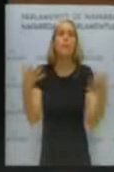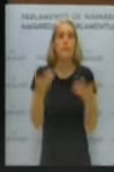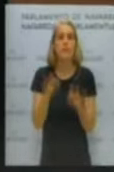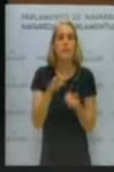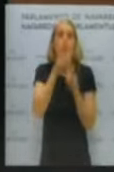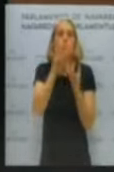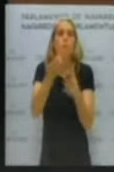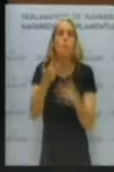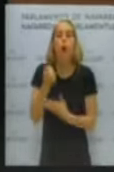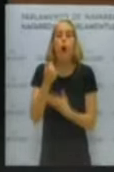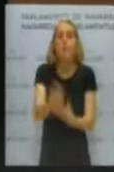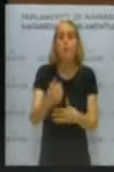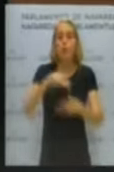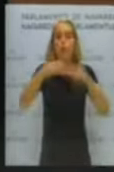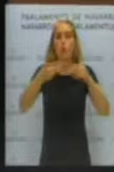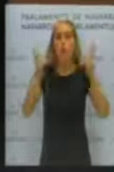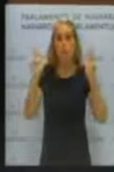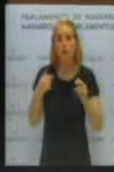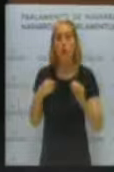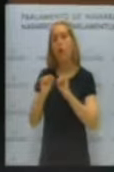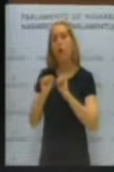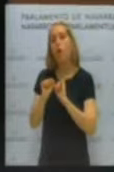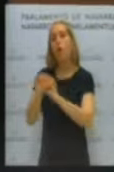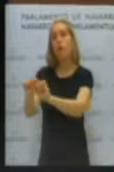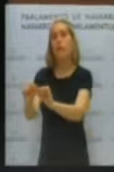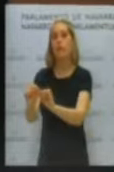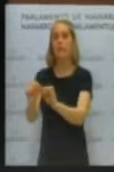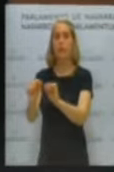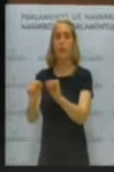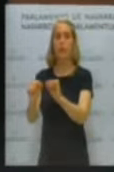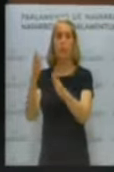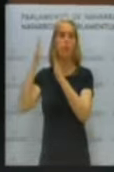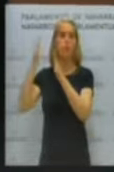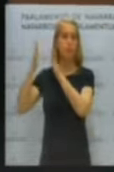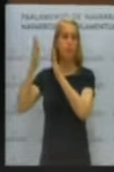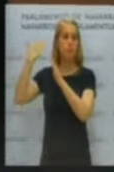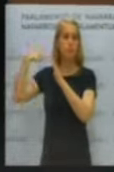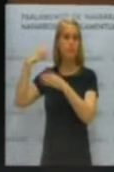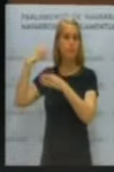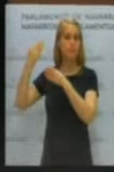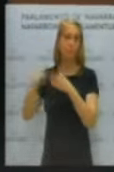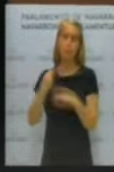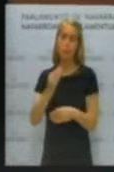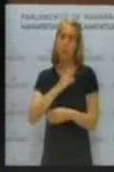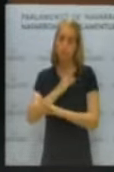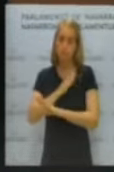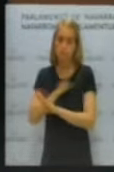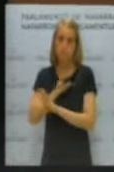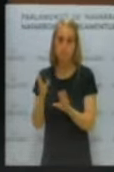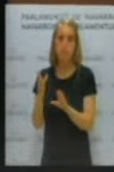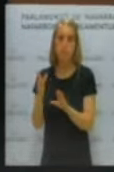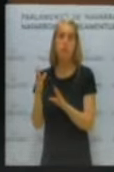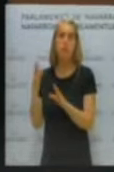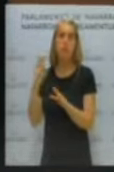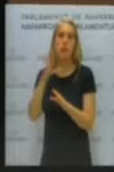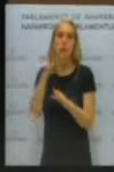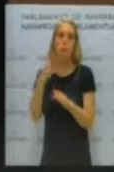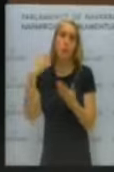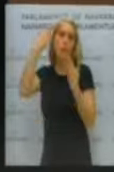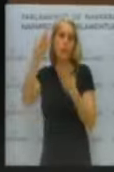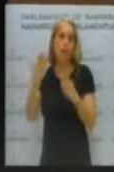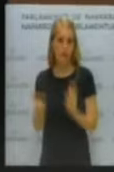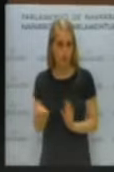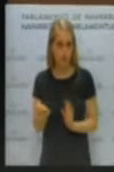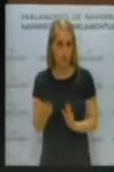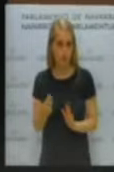Derecho, de apoyo a la democracia y de rechazo a quizás los hechos lamentables que quizás dieron origen al homenaje. Bueno, pues